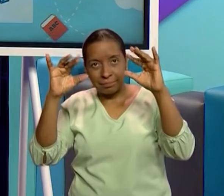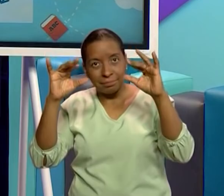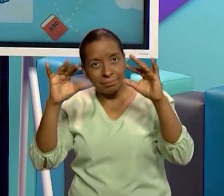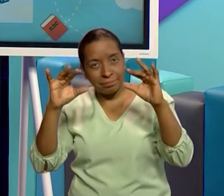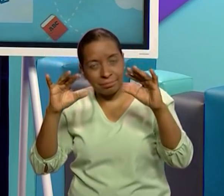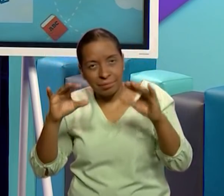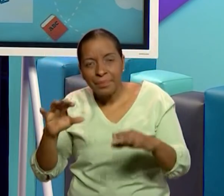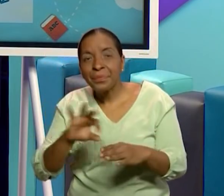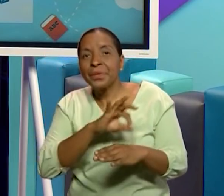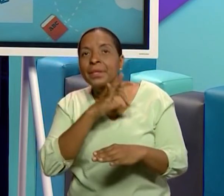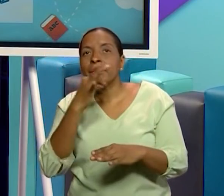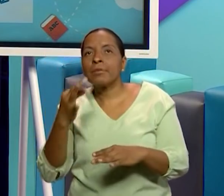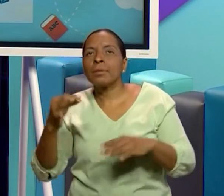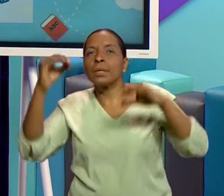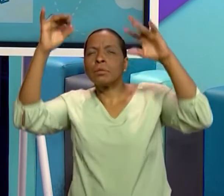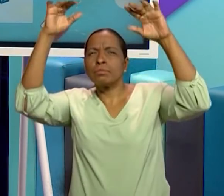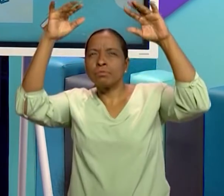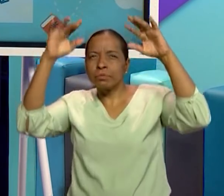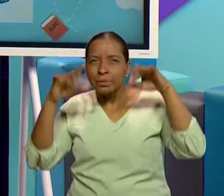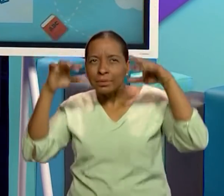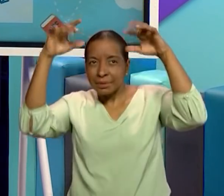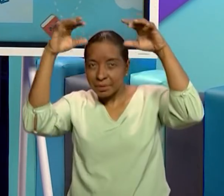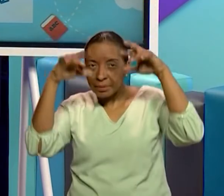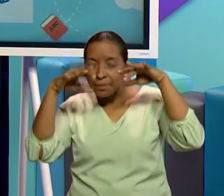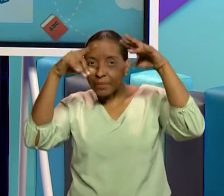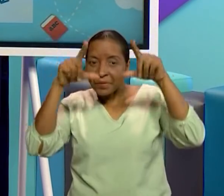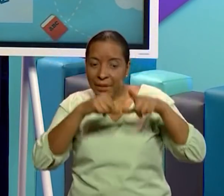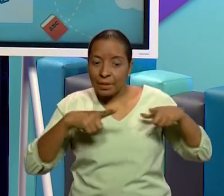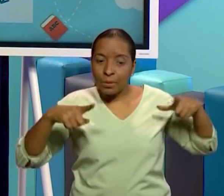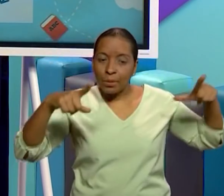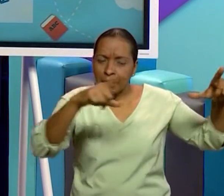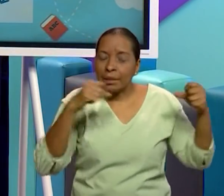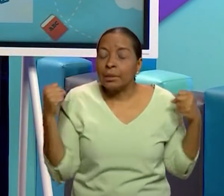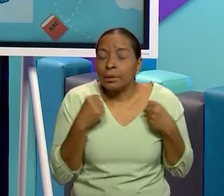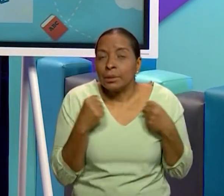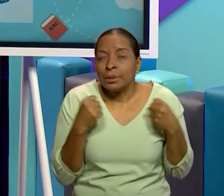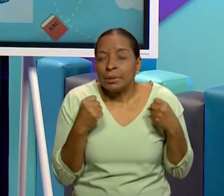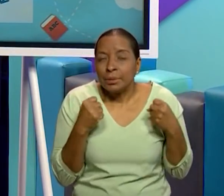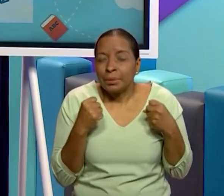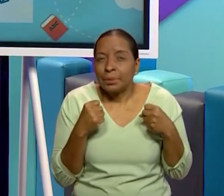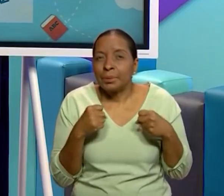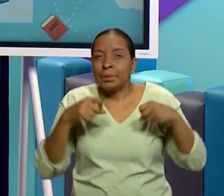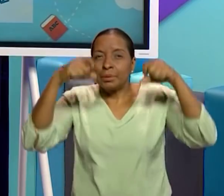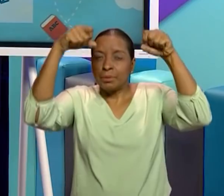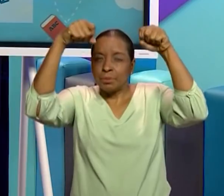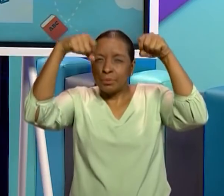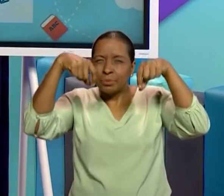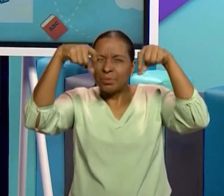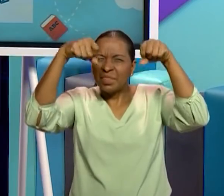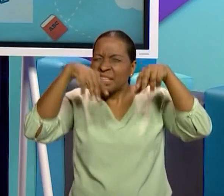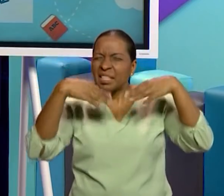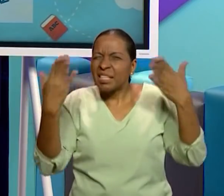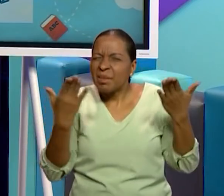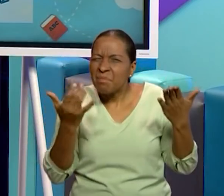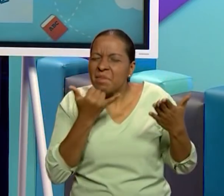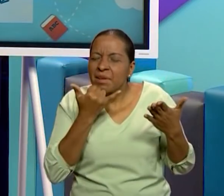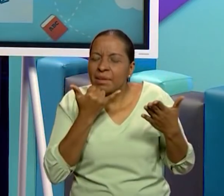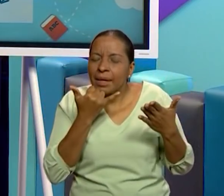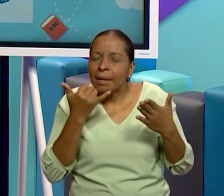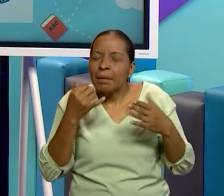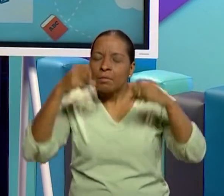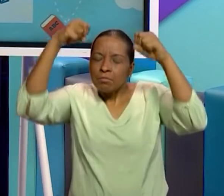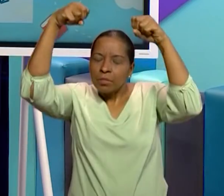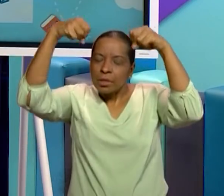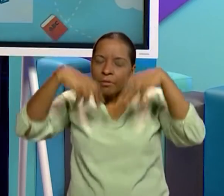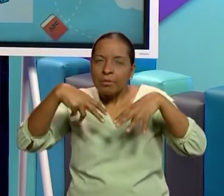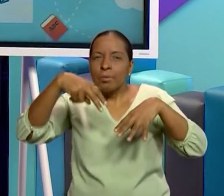en forma de lluvia. En lugares muy fríos, las gotitas de agua se solidifican y caen en forma de